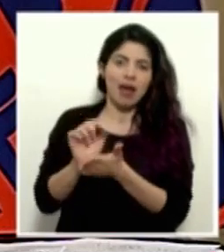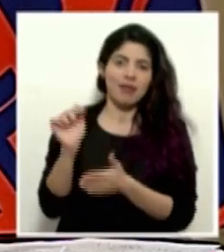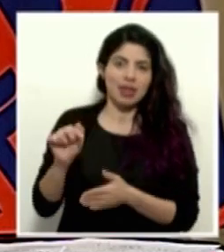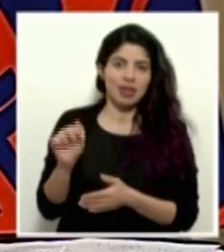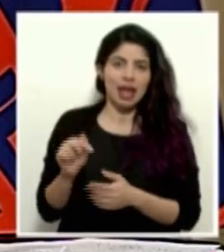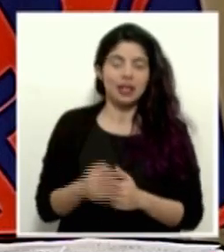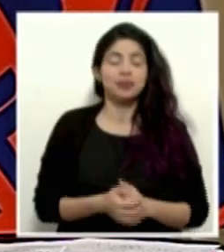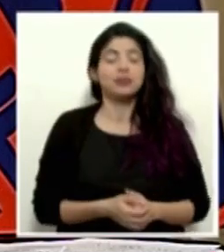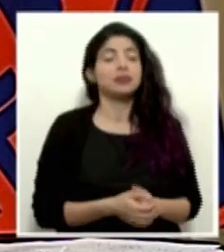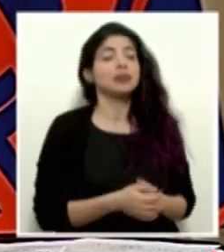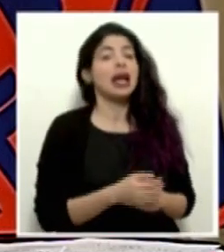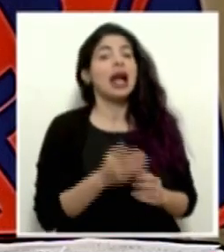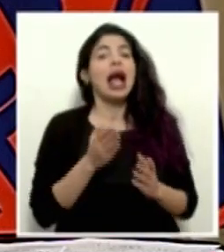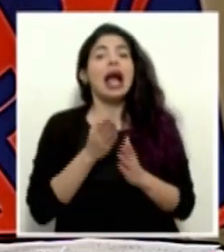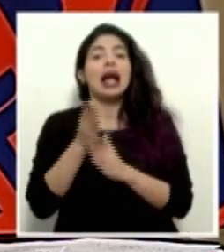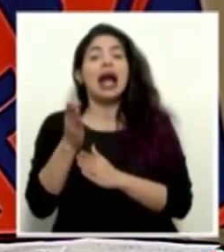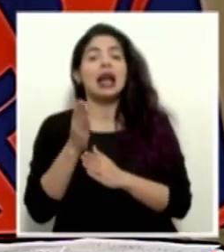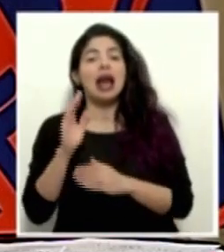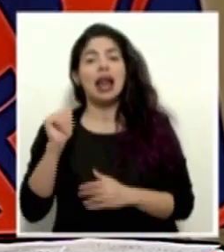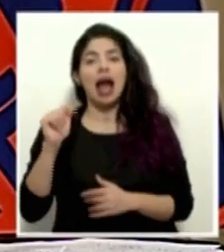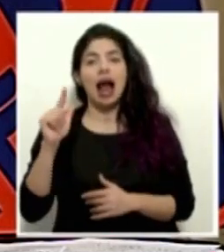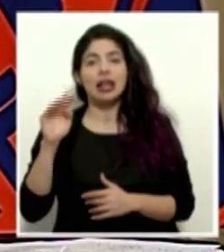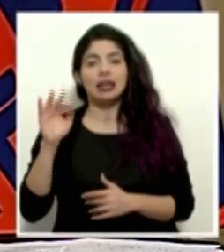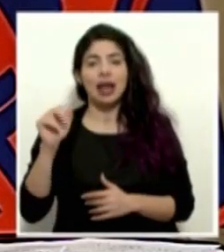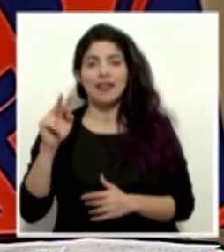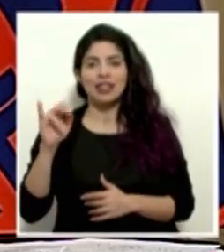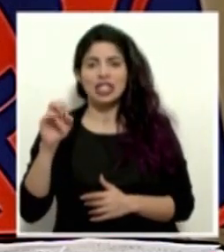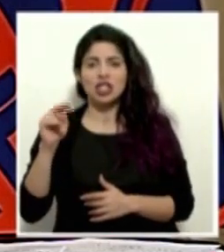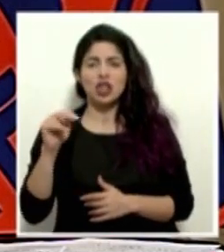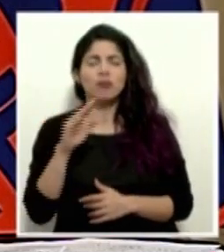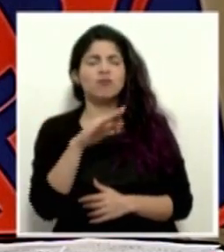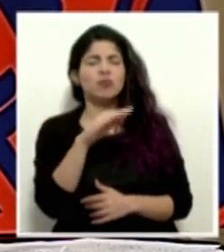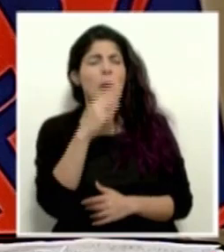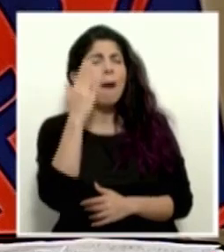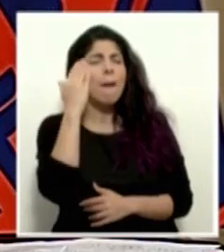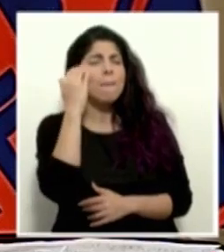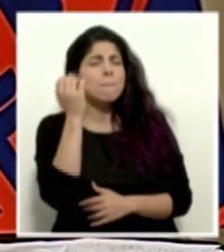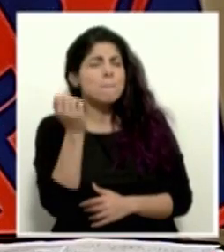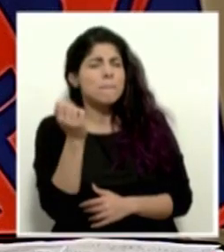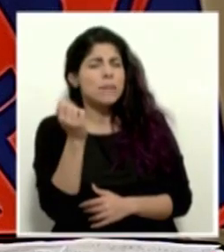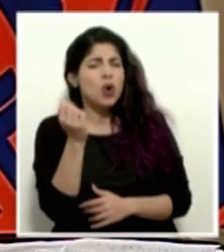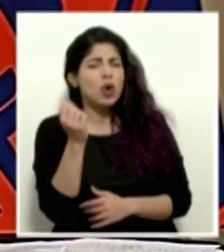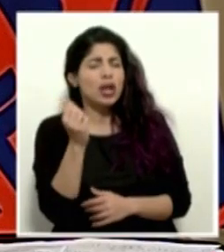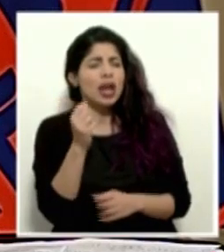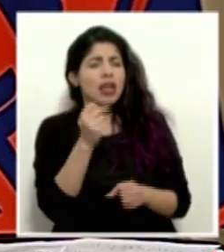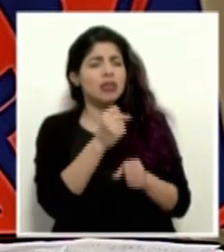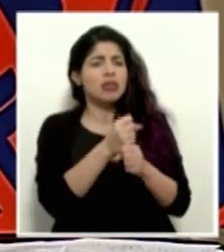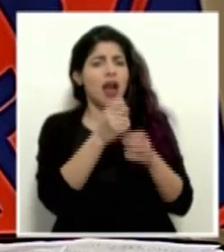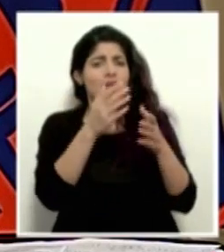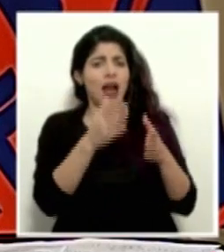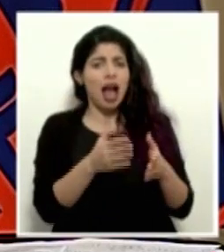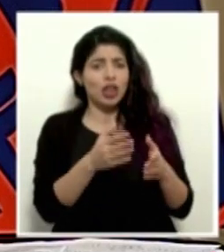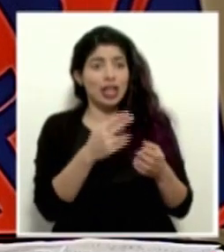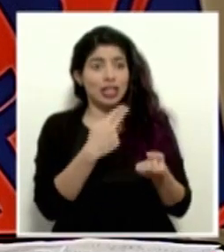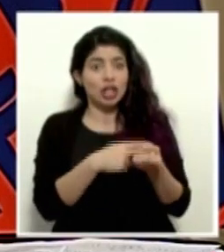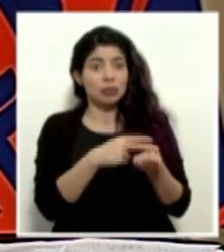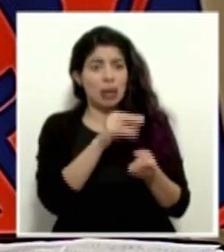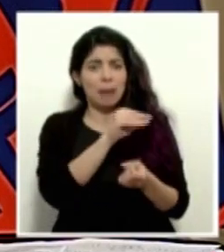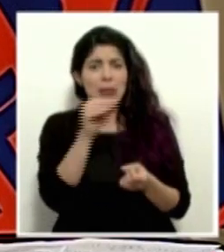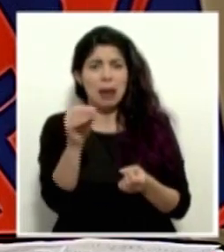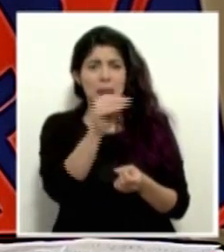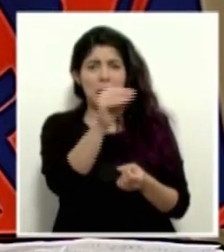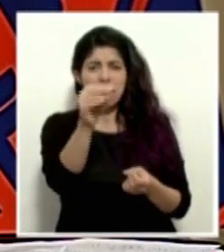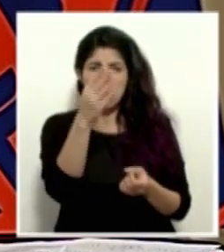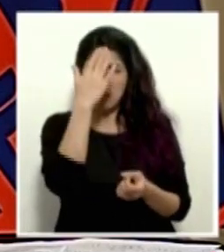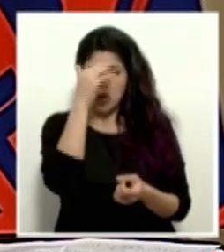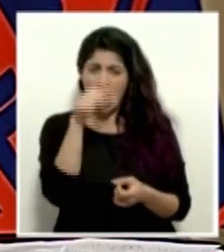En medio canal Altavisión consulta ¿por qué se dan contagios entre funcionarios hospitalarios si allí